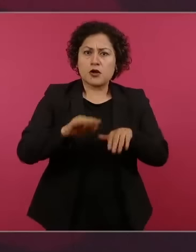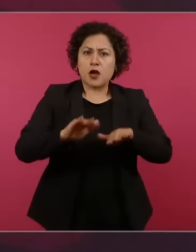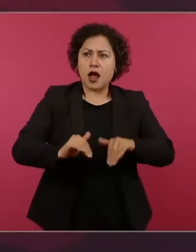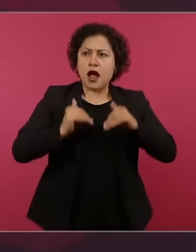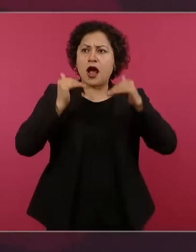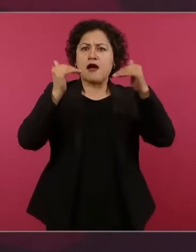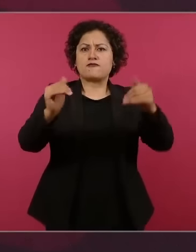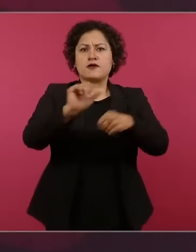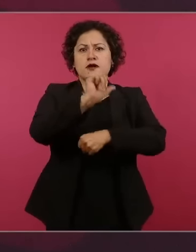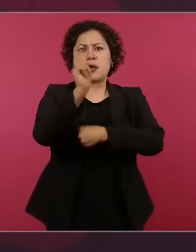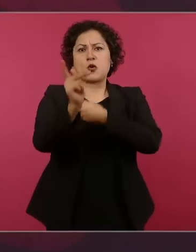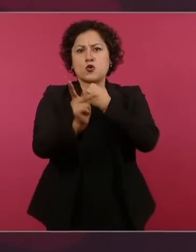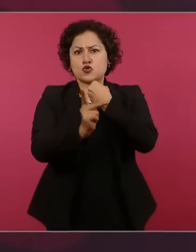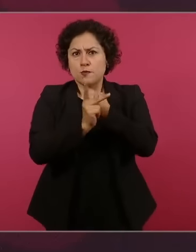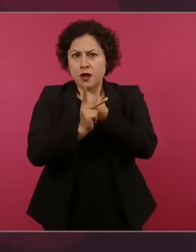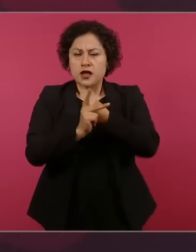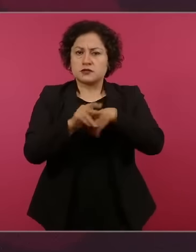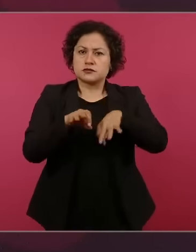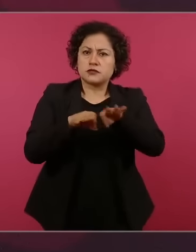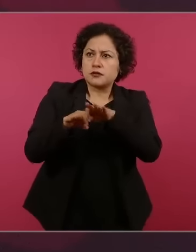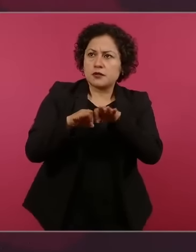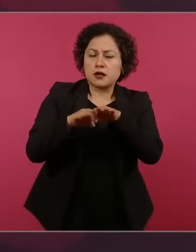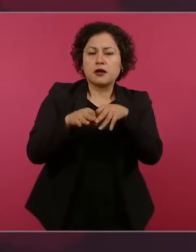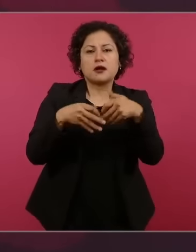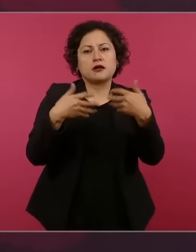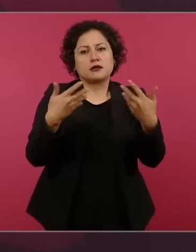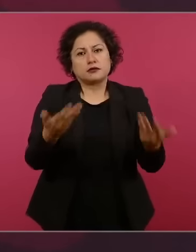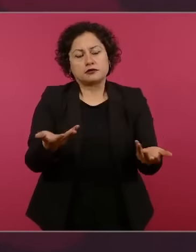son muy pocos.